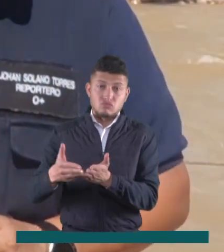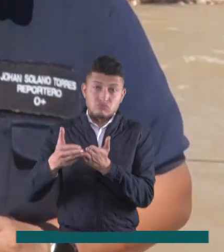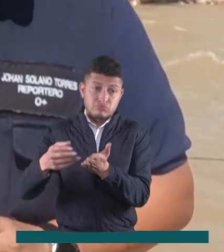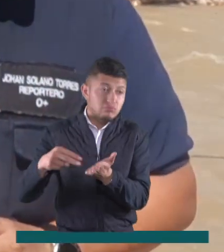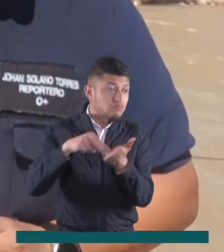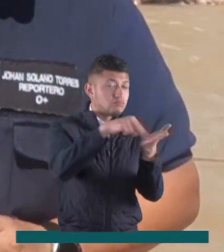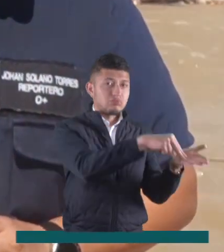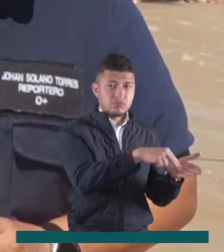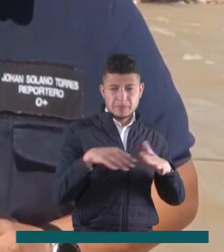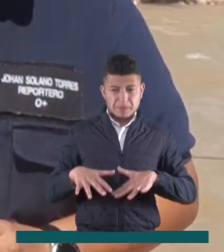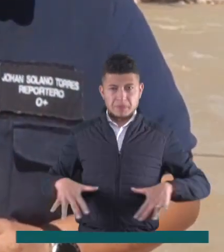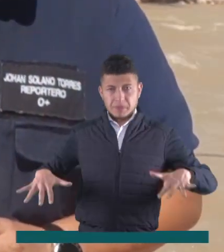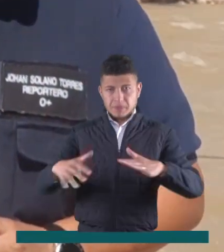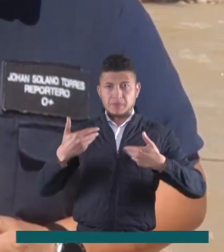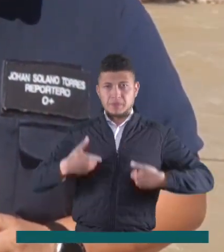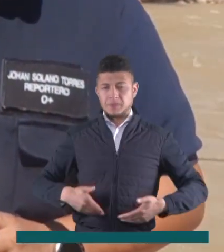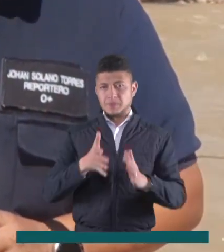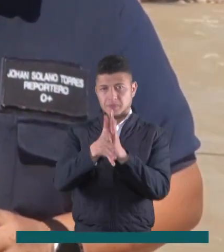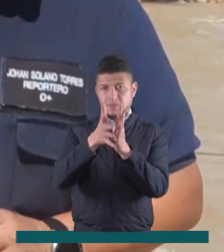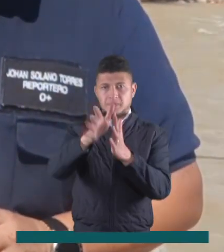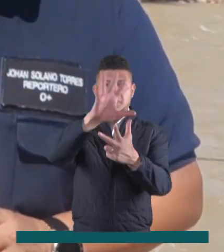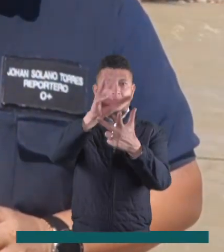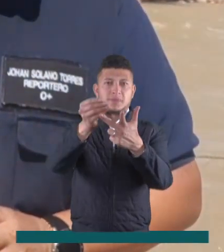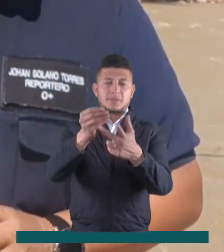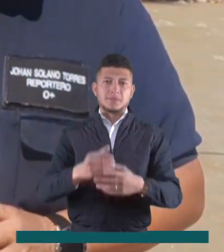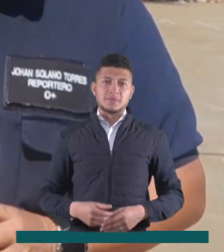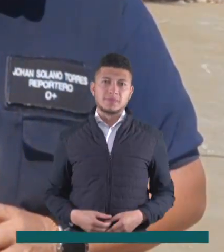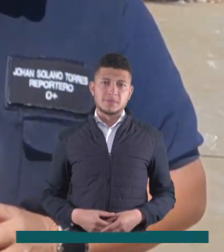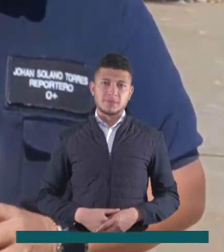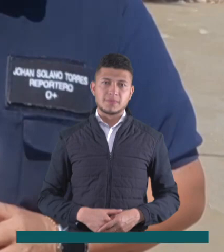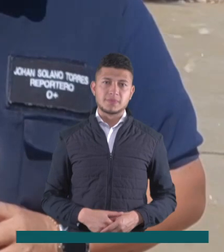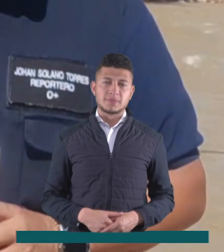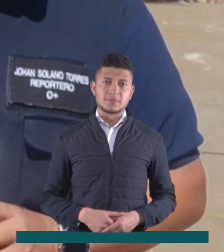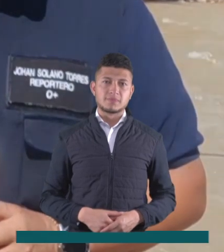de transbordo. Desde Paz de Ariporo, informó Johan Solano para Enlace 13.